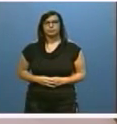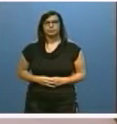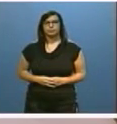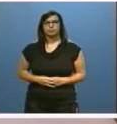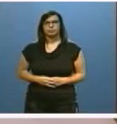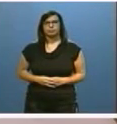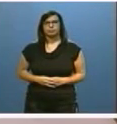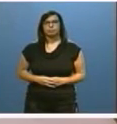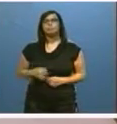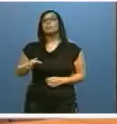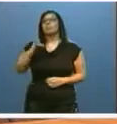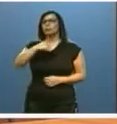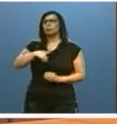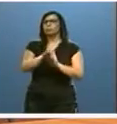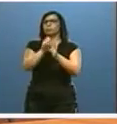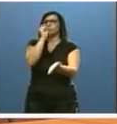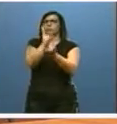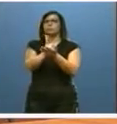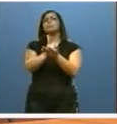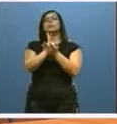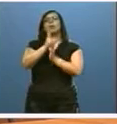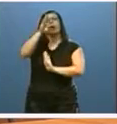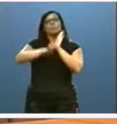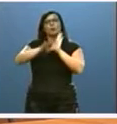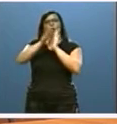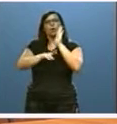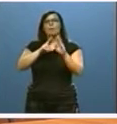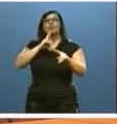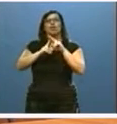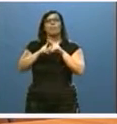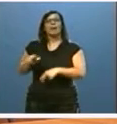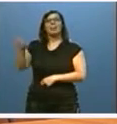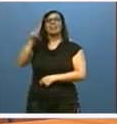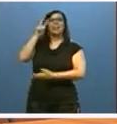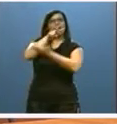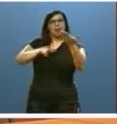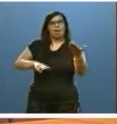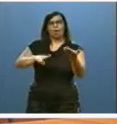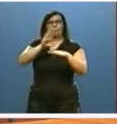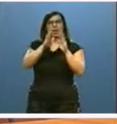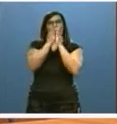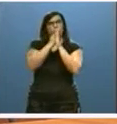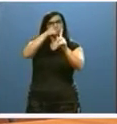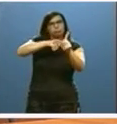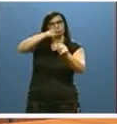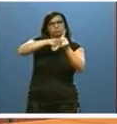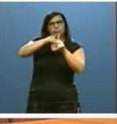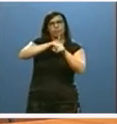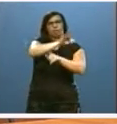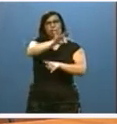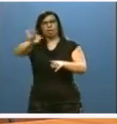Continuaremos, además, apostando por el programa de reutilización RELEO para que llegue a todos los centros en el curso 2017